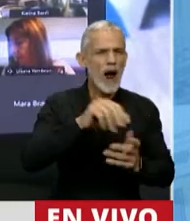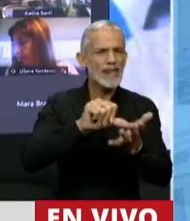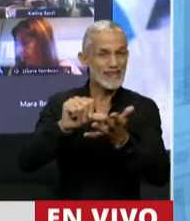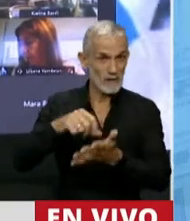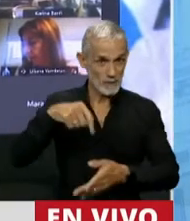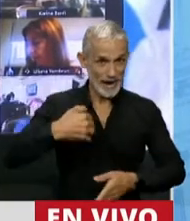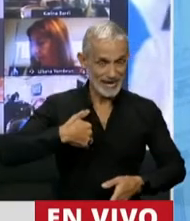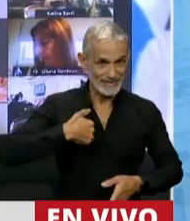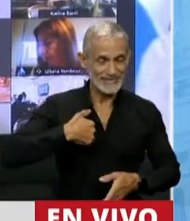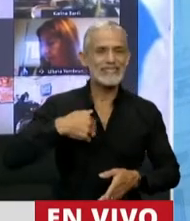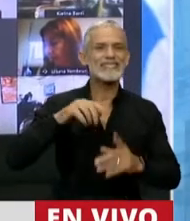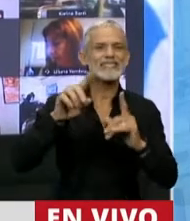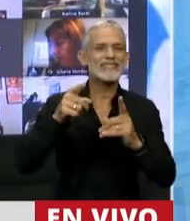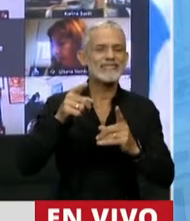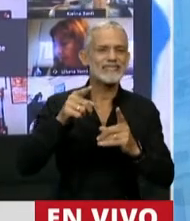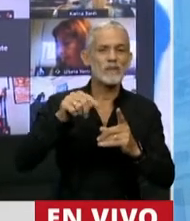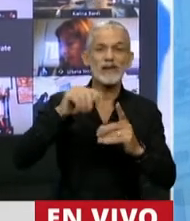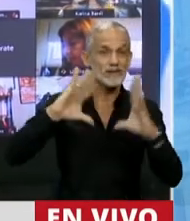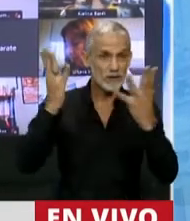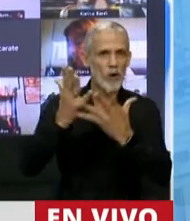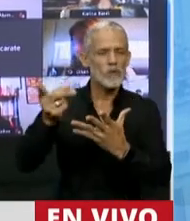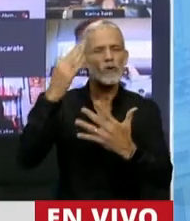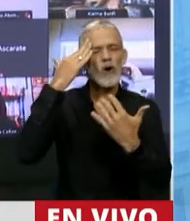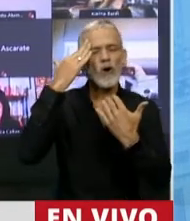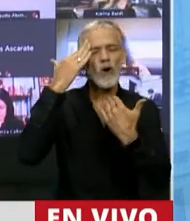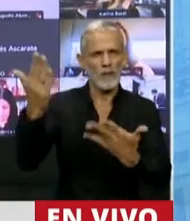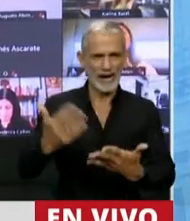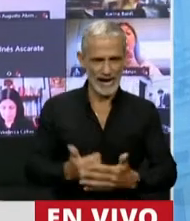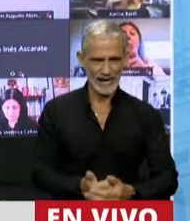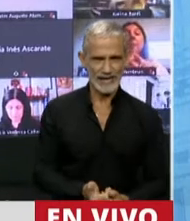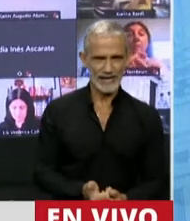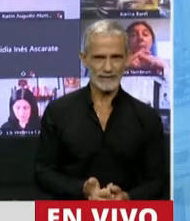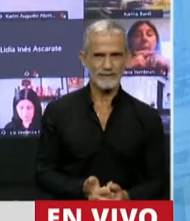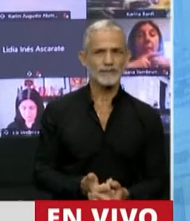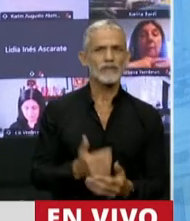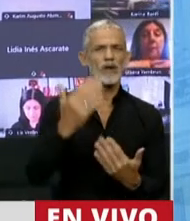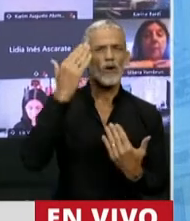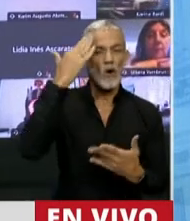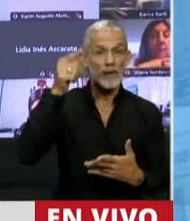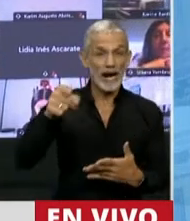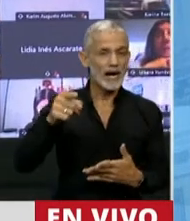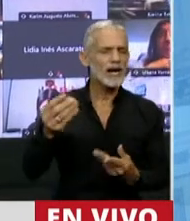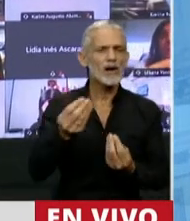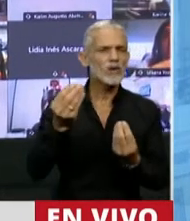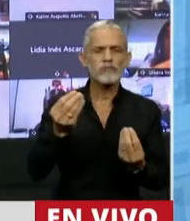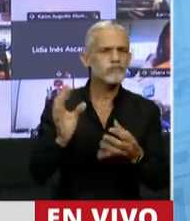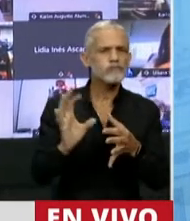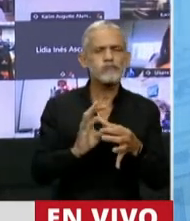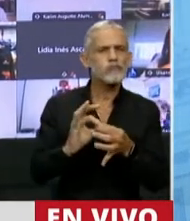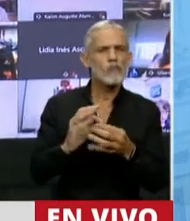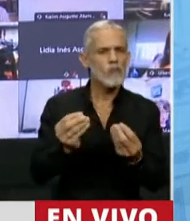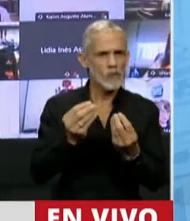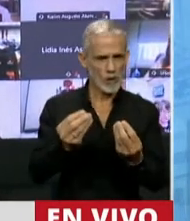mundo, rendirle un homenaje, un merecidísimo homenaje. Y ese homenaje tiene que ver